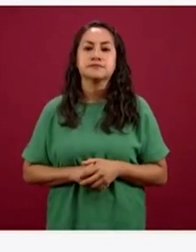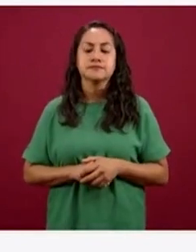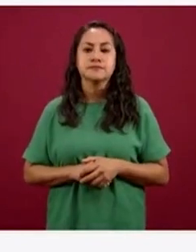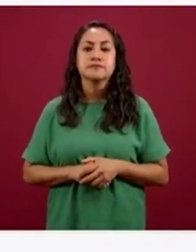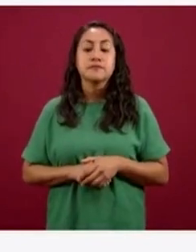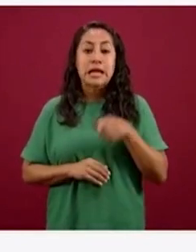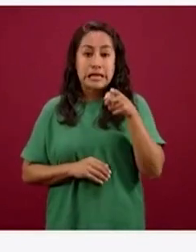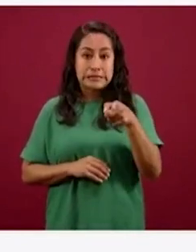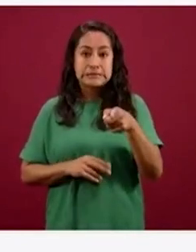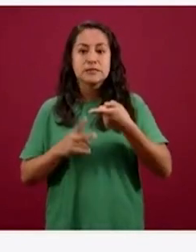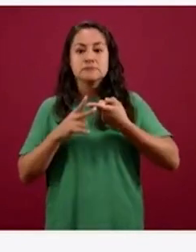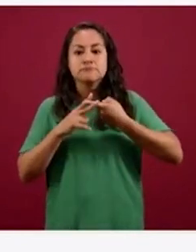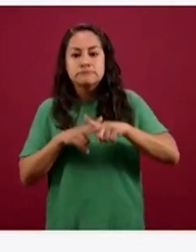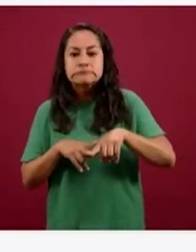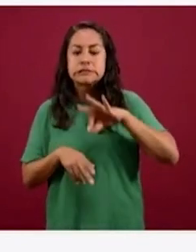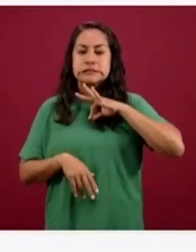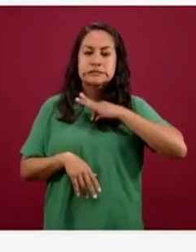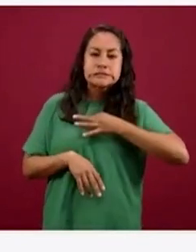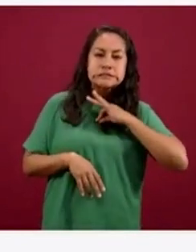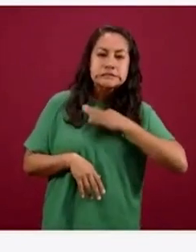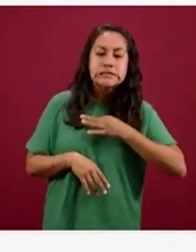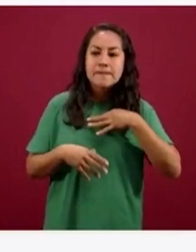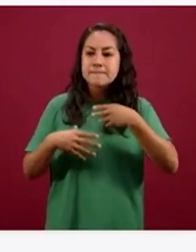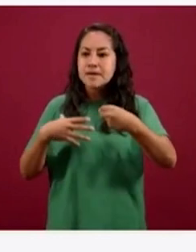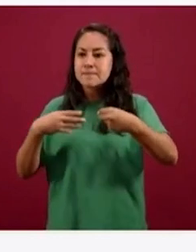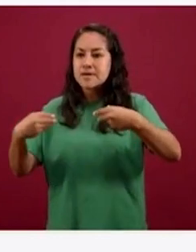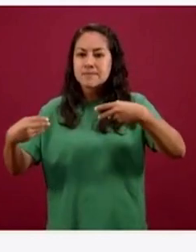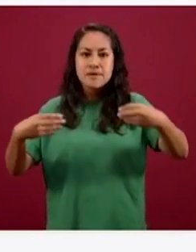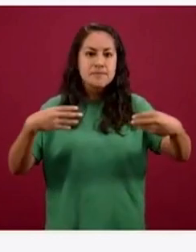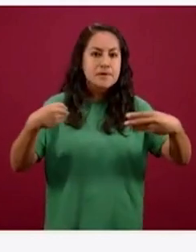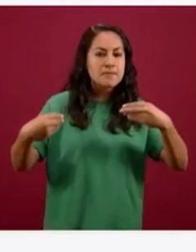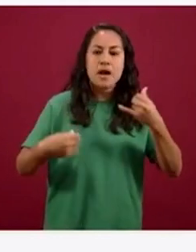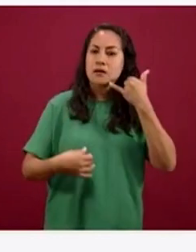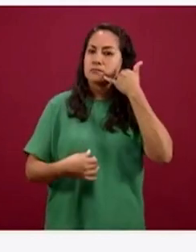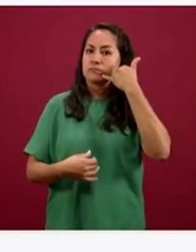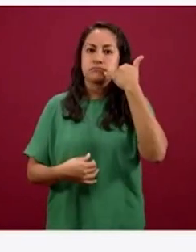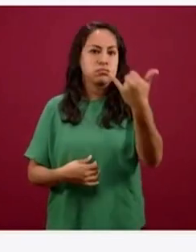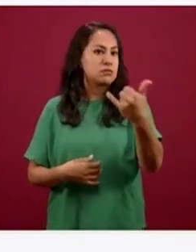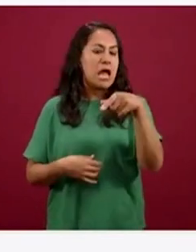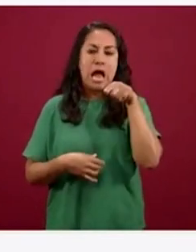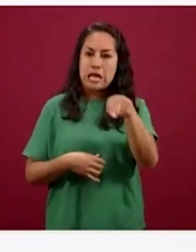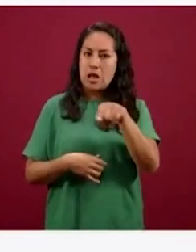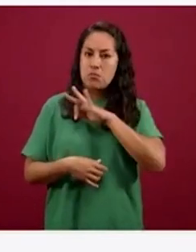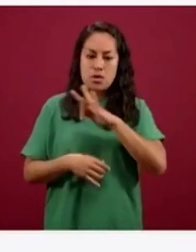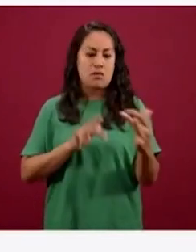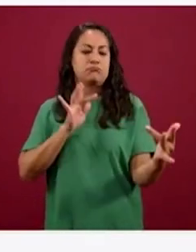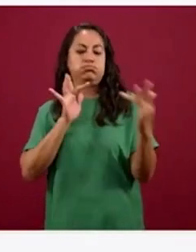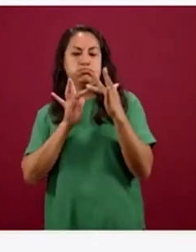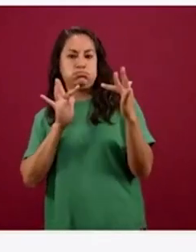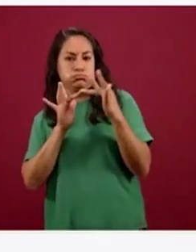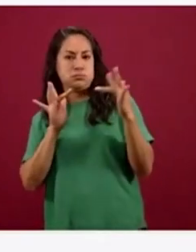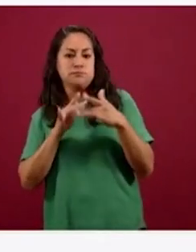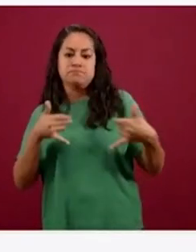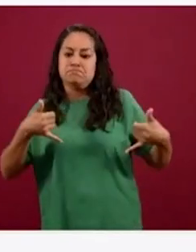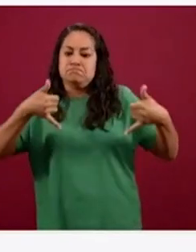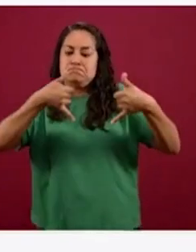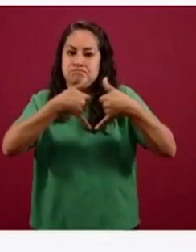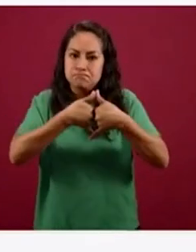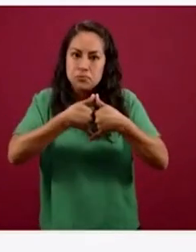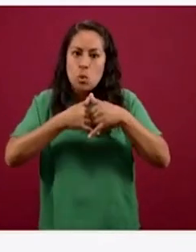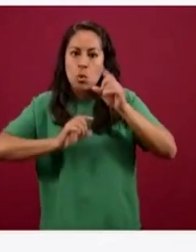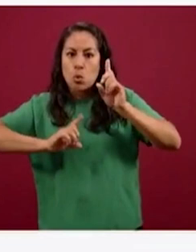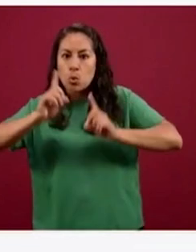compartió con toda la ciudadanía para comunicarse y atender dudas